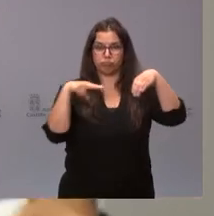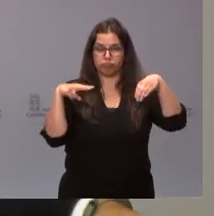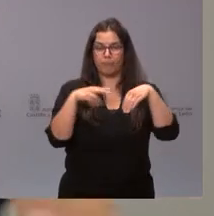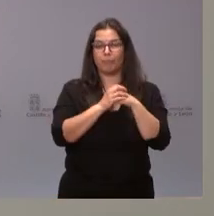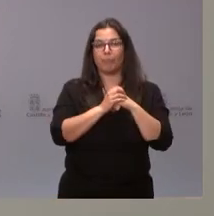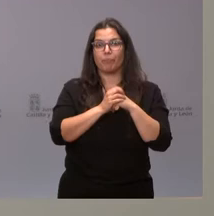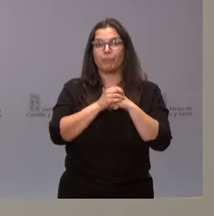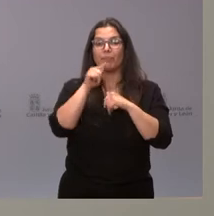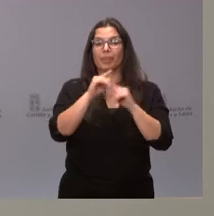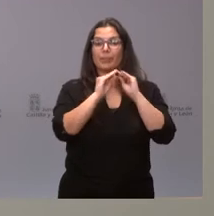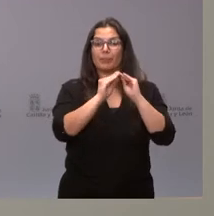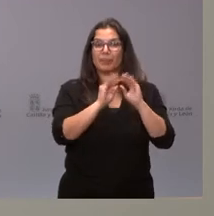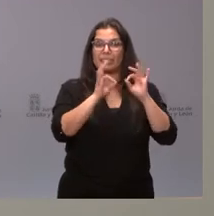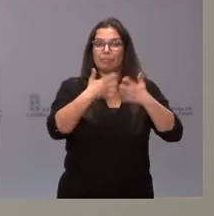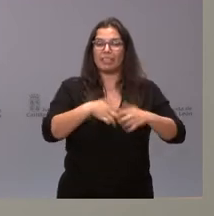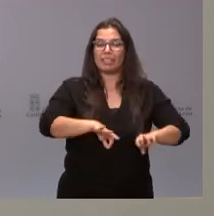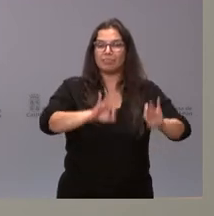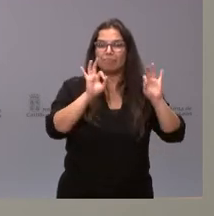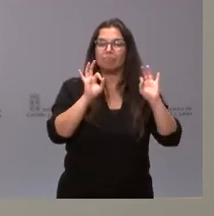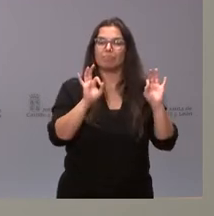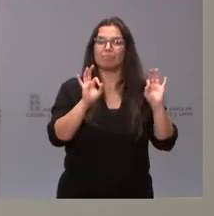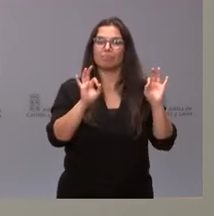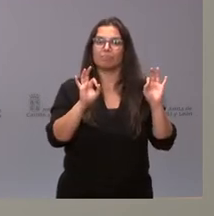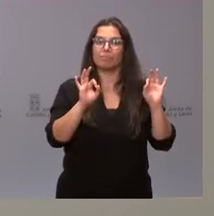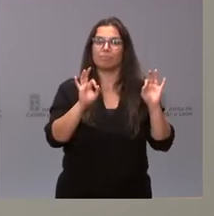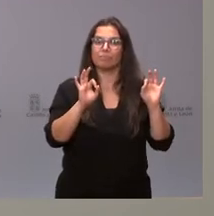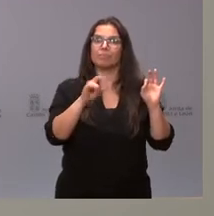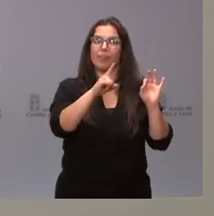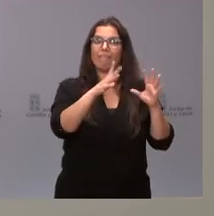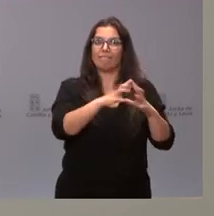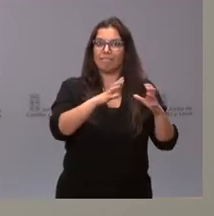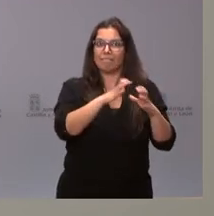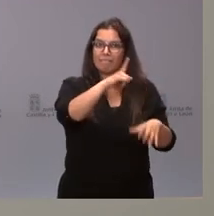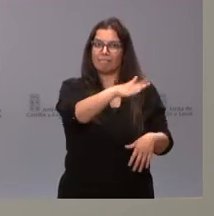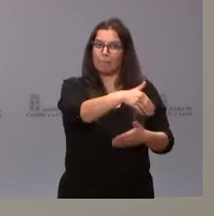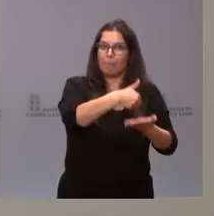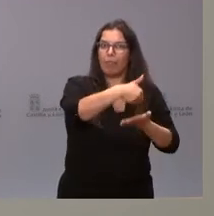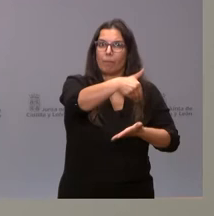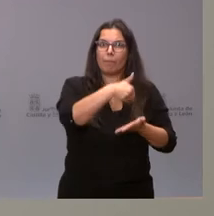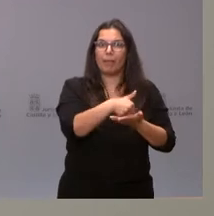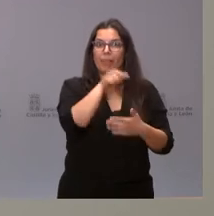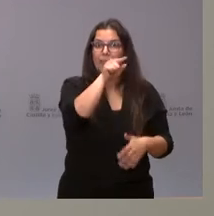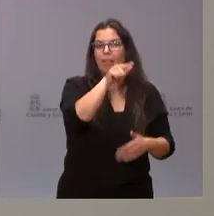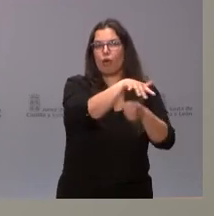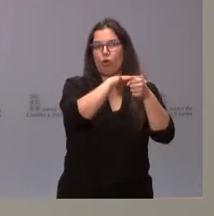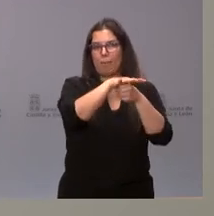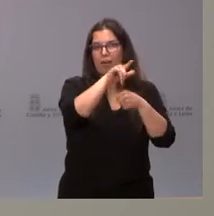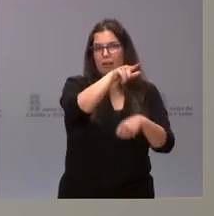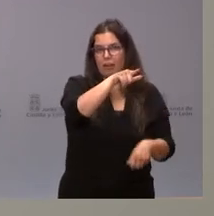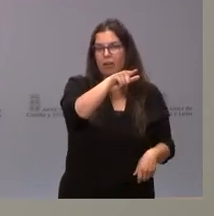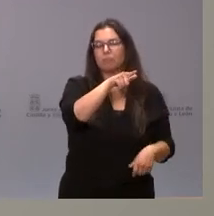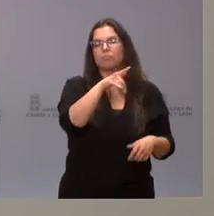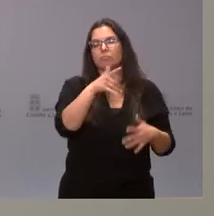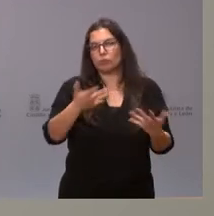Esta es una instalación especialmente querida y demandada en esta comarca y, por tanto,